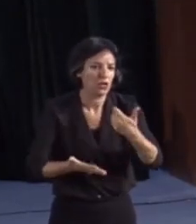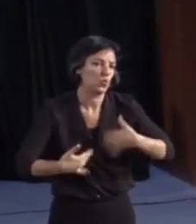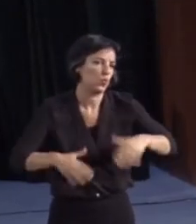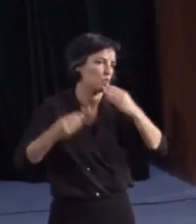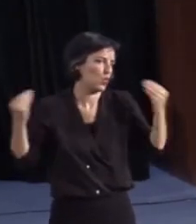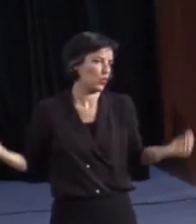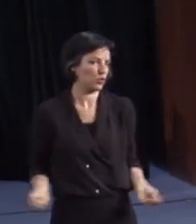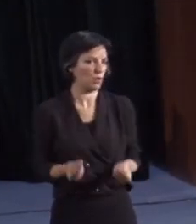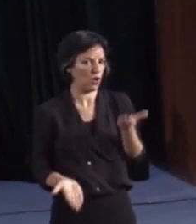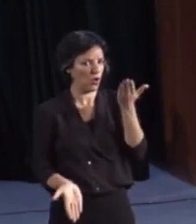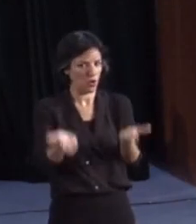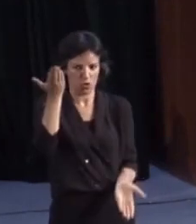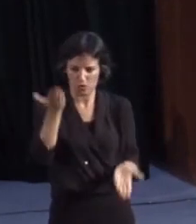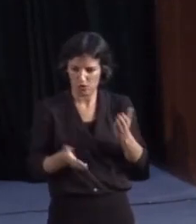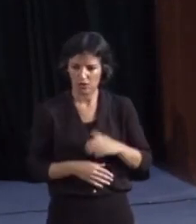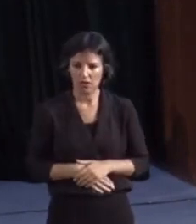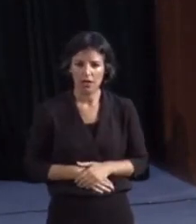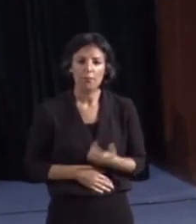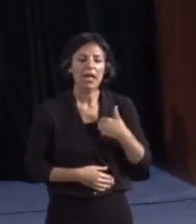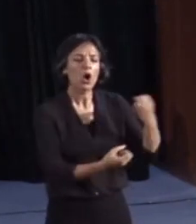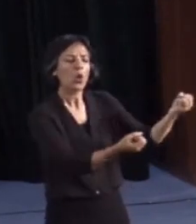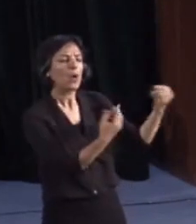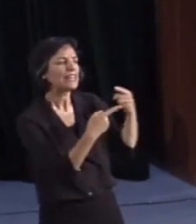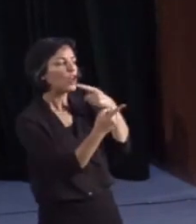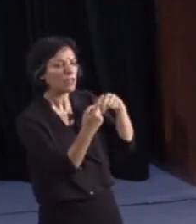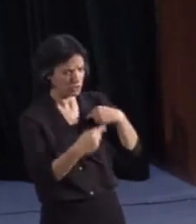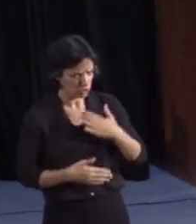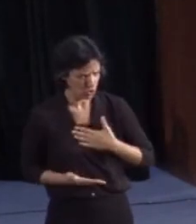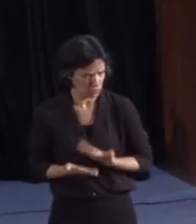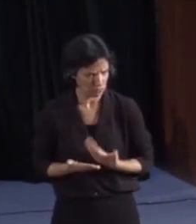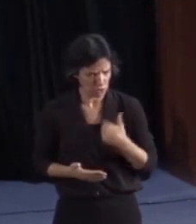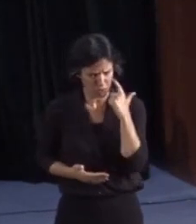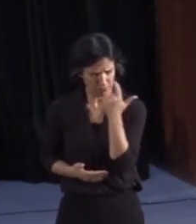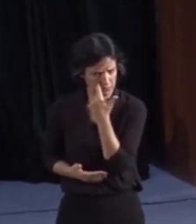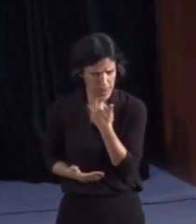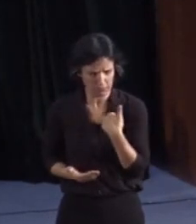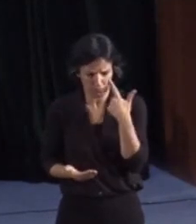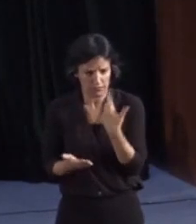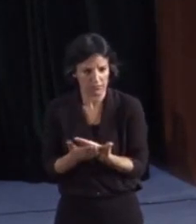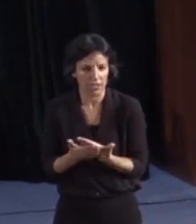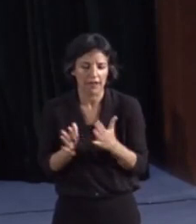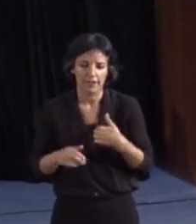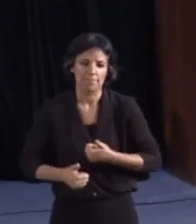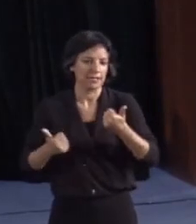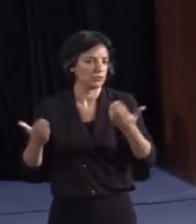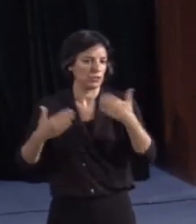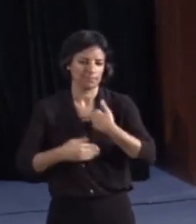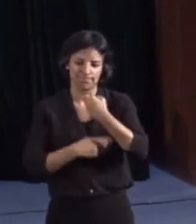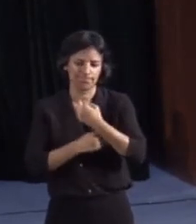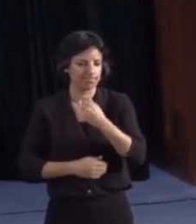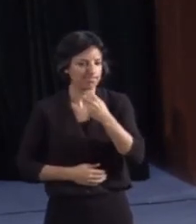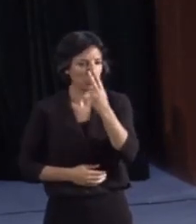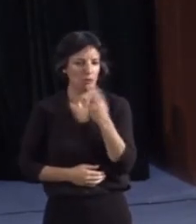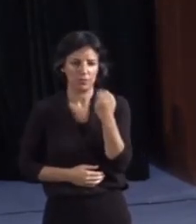Esto no me lo han contado. Yo he sido testigo y esto me obliga a comprometerme en denunciar y reclamar